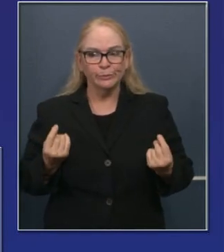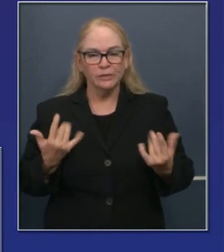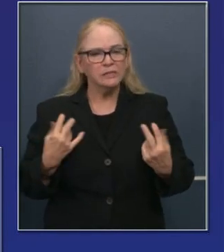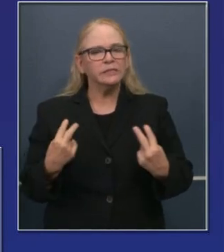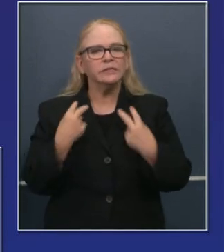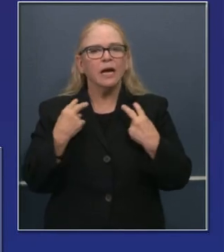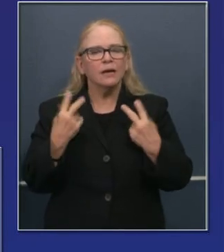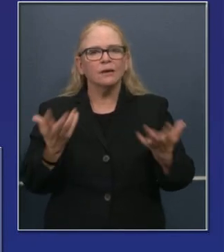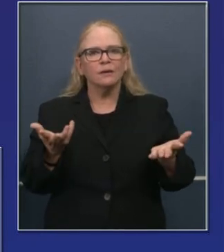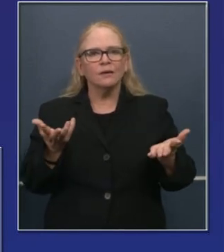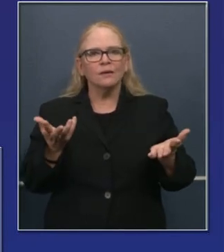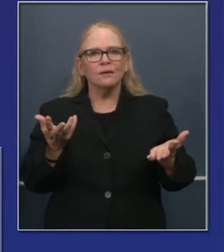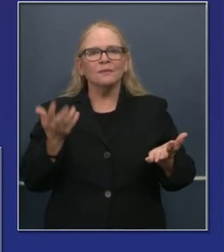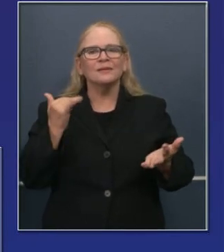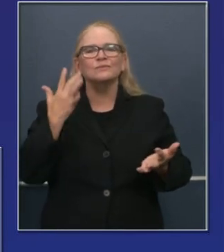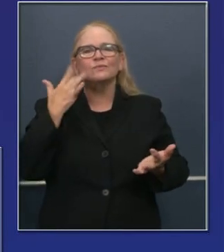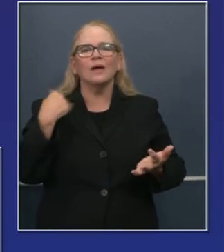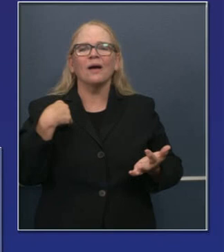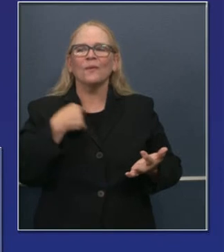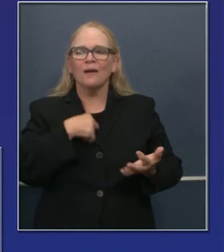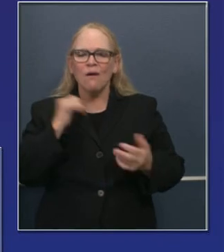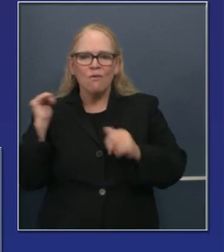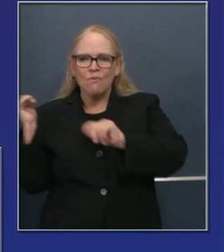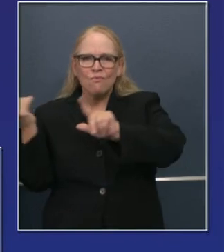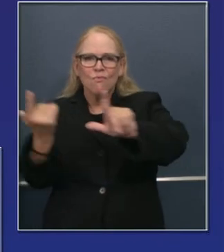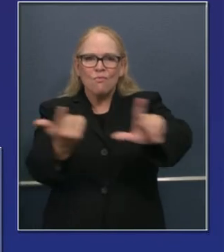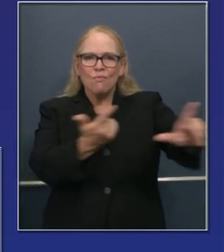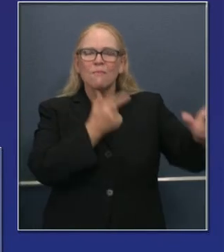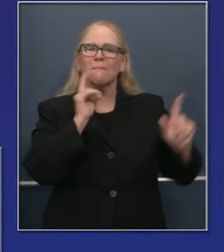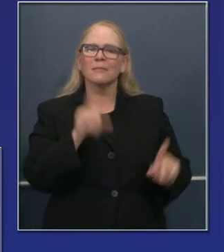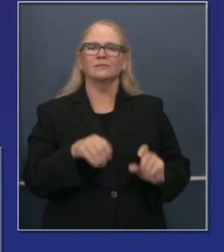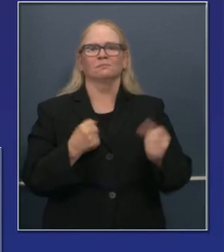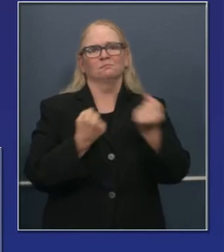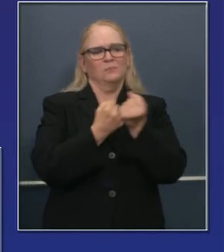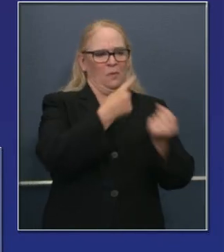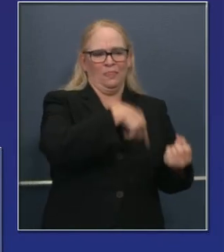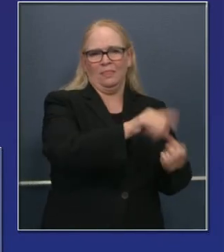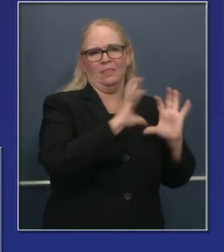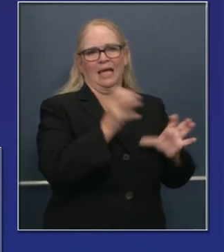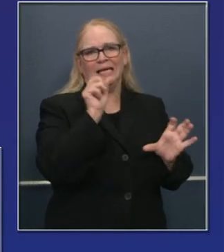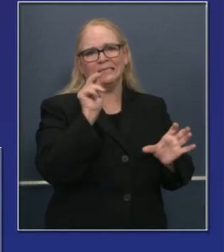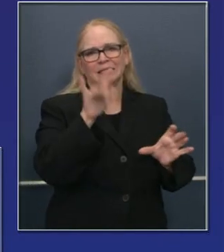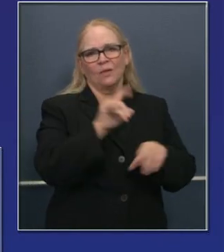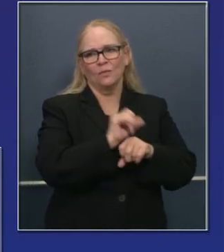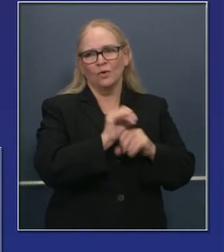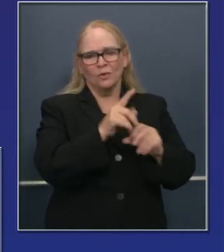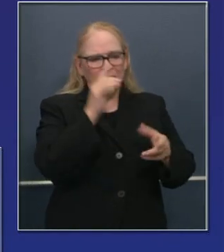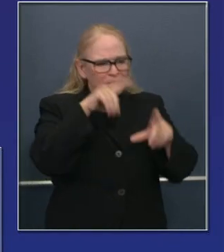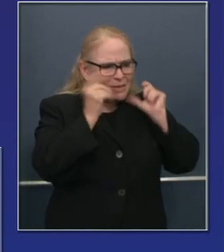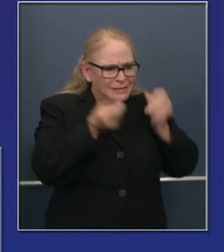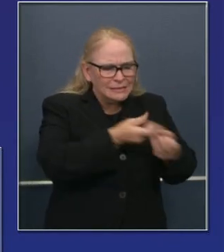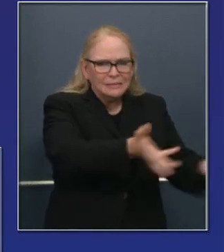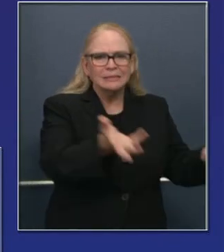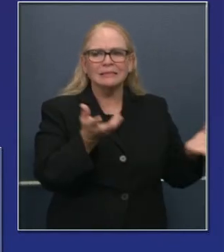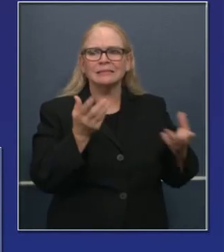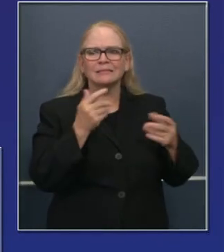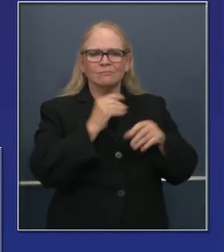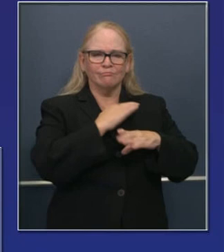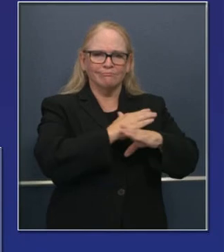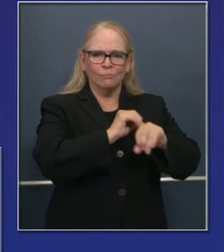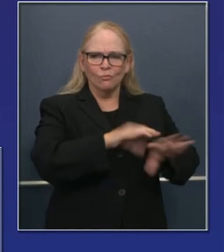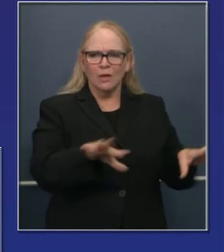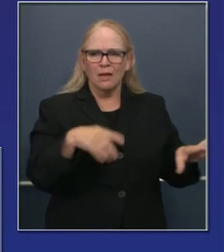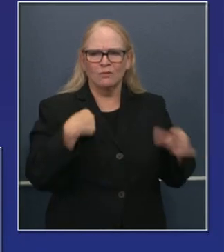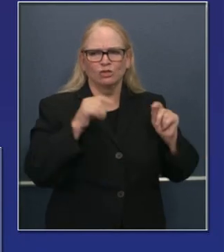esfuerzos. Finalmente, no solo aplanar la curva, sino eliminar este virus. Es importantísimo que apoyemos a la gente